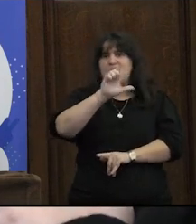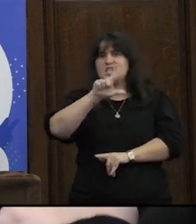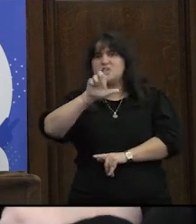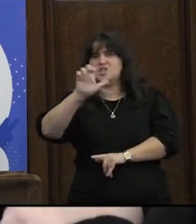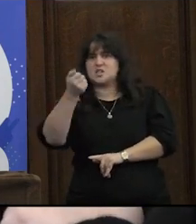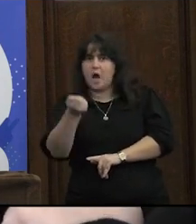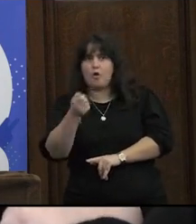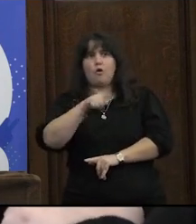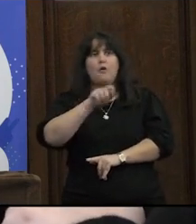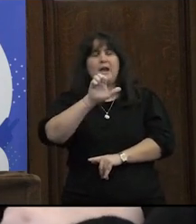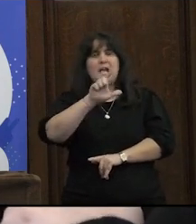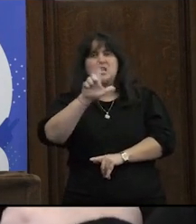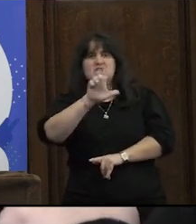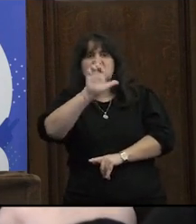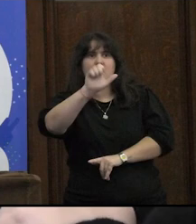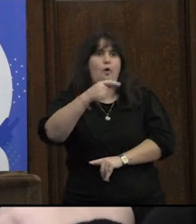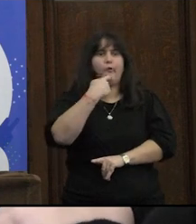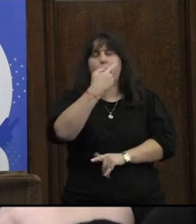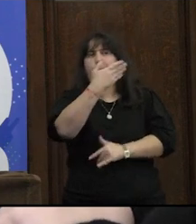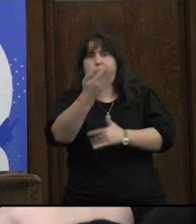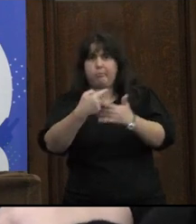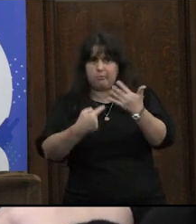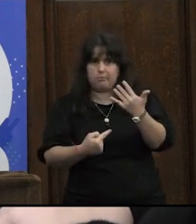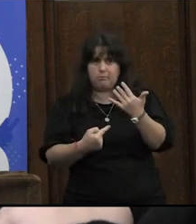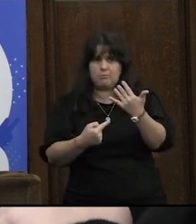cuando no pertenecen a la comunidad LGBT